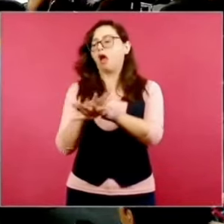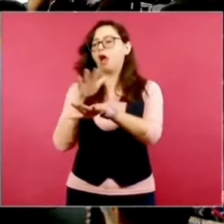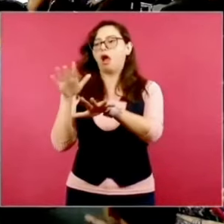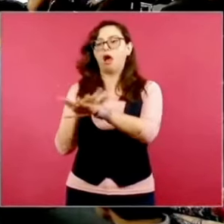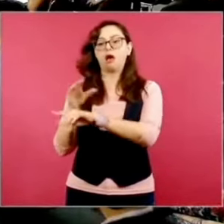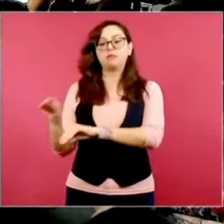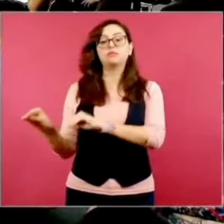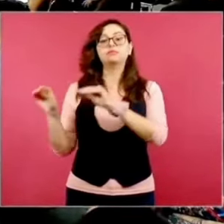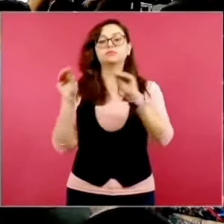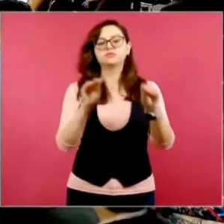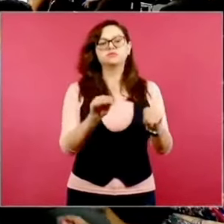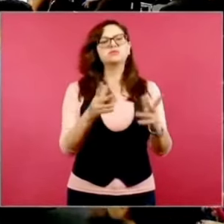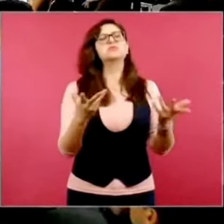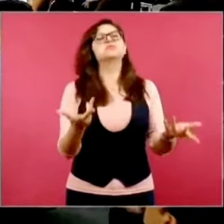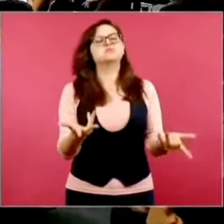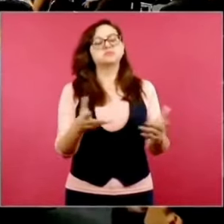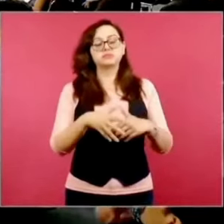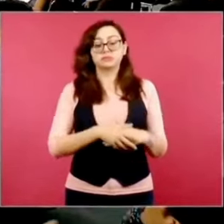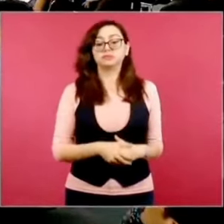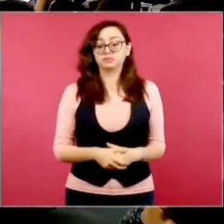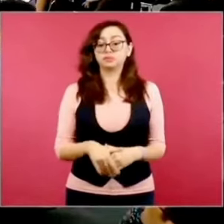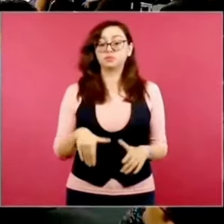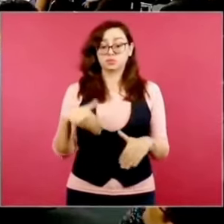Rosa Isela sobre el desplazamiento.